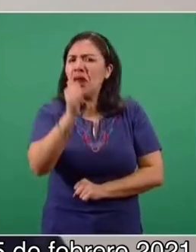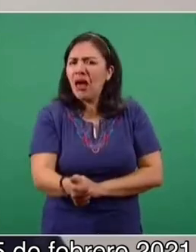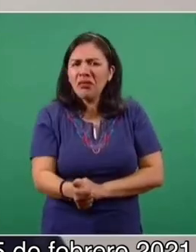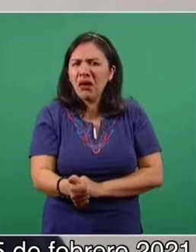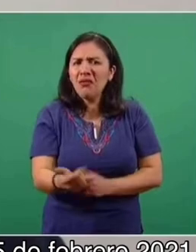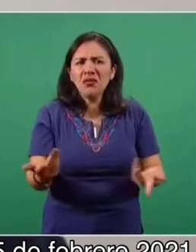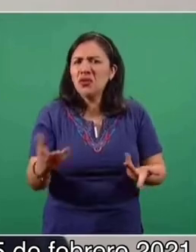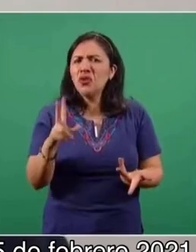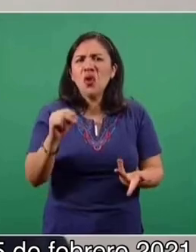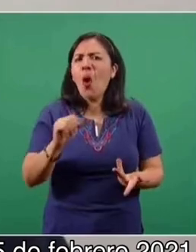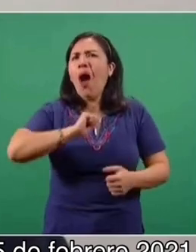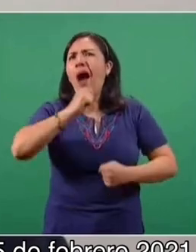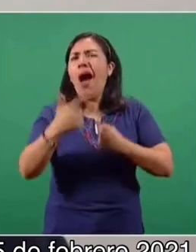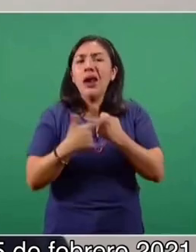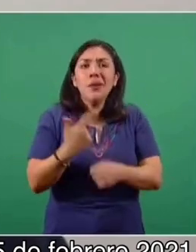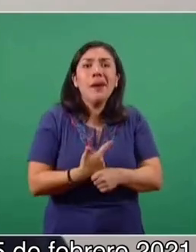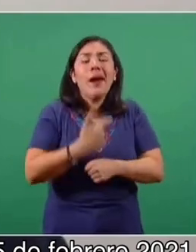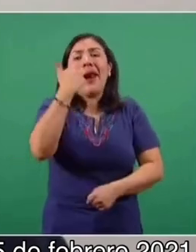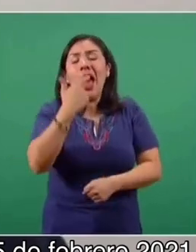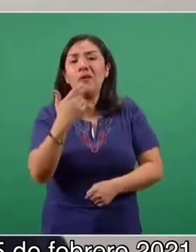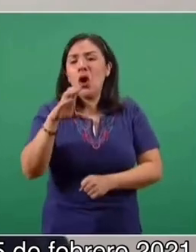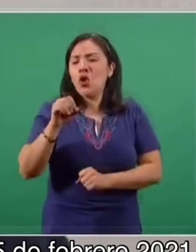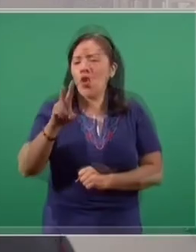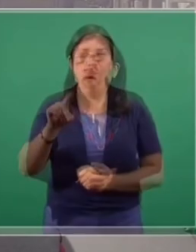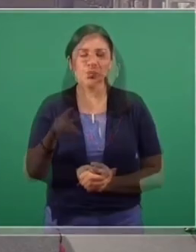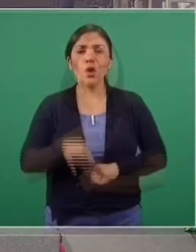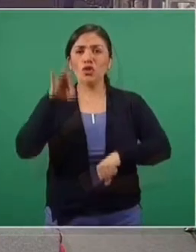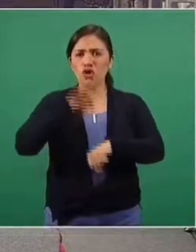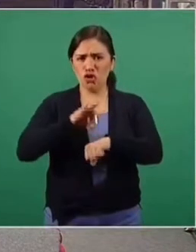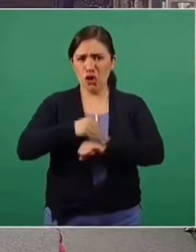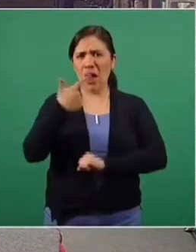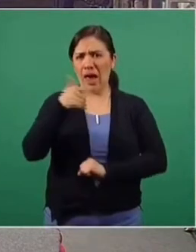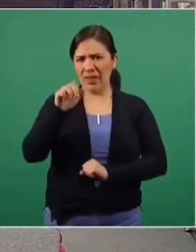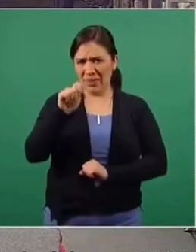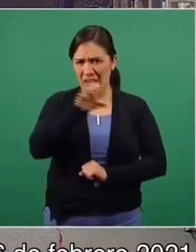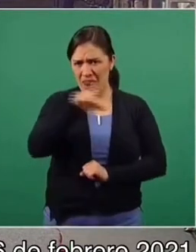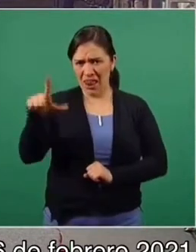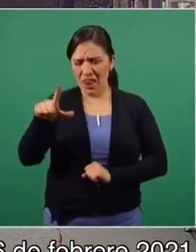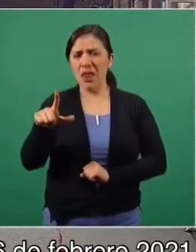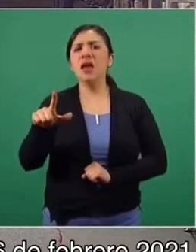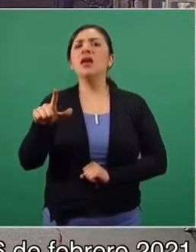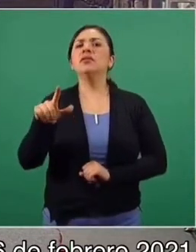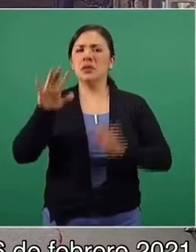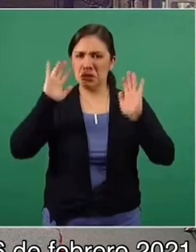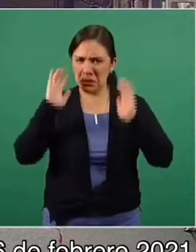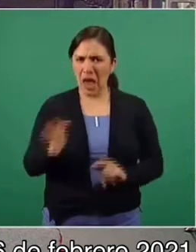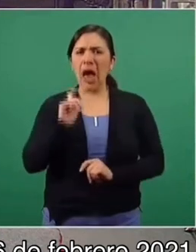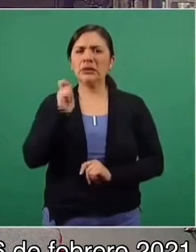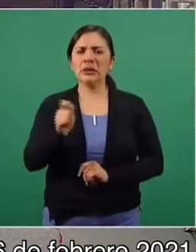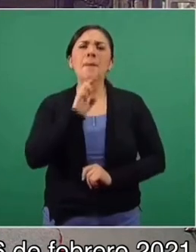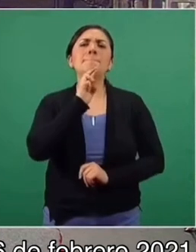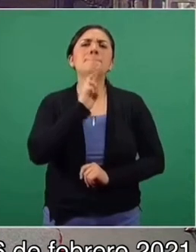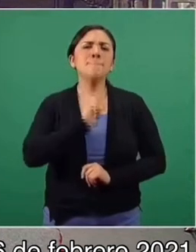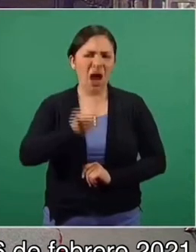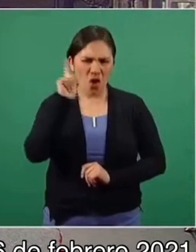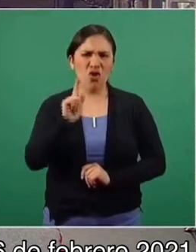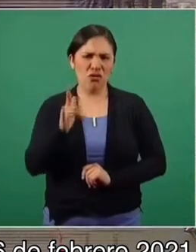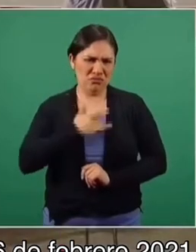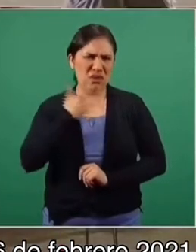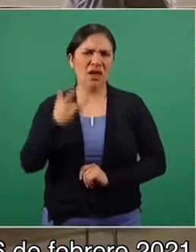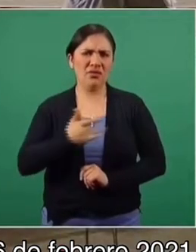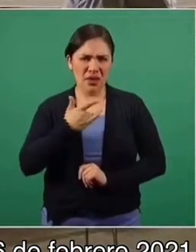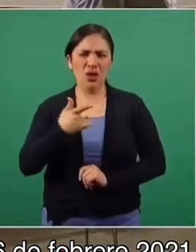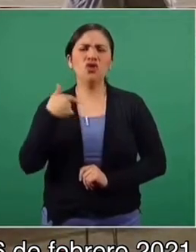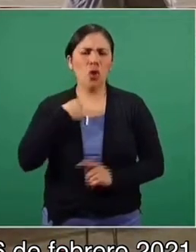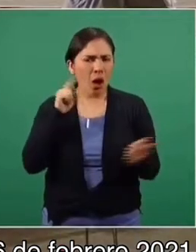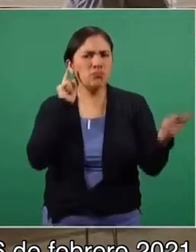tiene signos y síntomas de la COVID-19. El López-Gatell está de mucho mejor ánimo, estamos